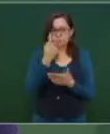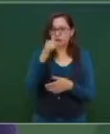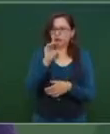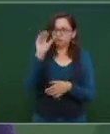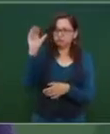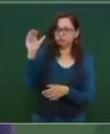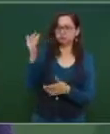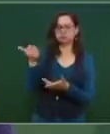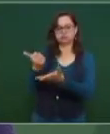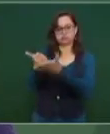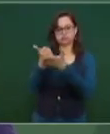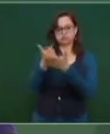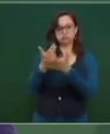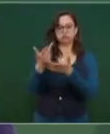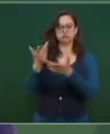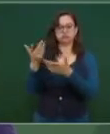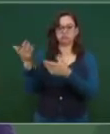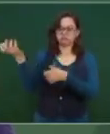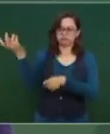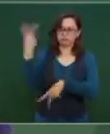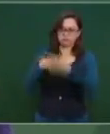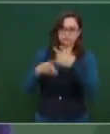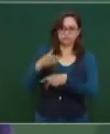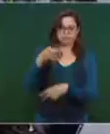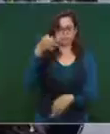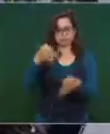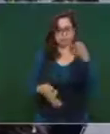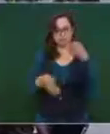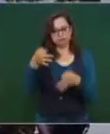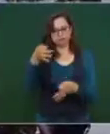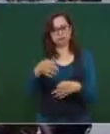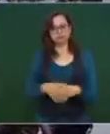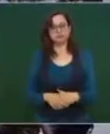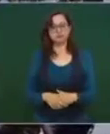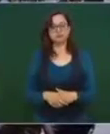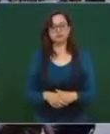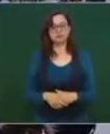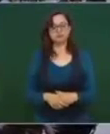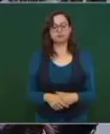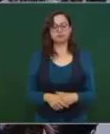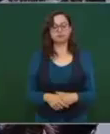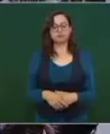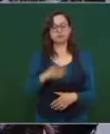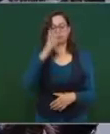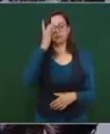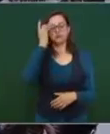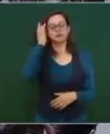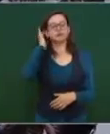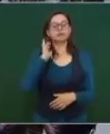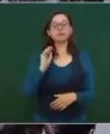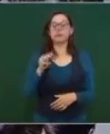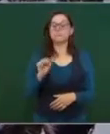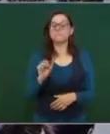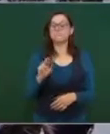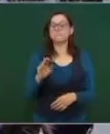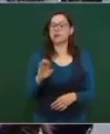llevarse a su juicio en este caso. ¿Se sabe algo de que el canciller haya pedido